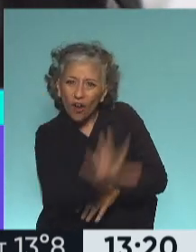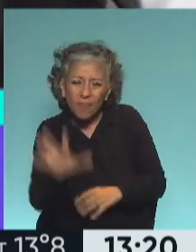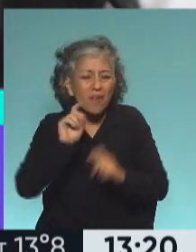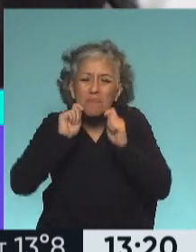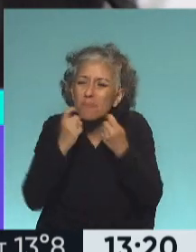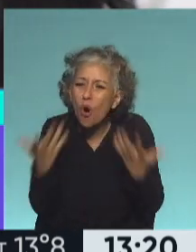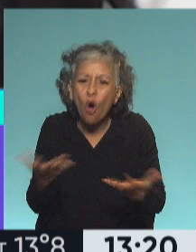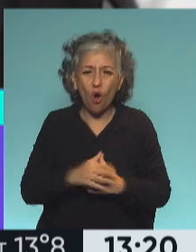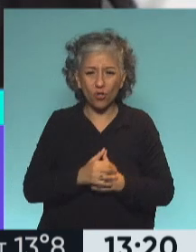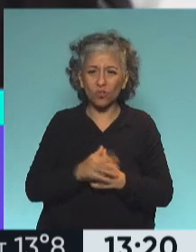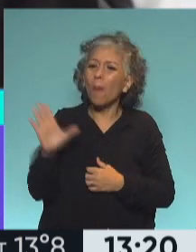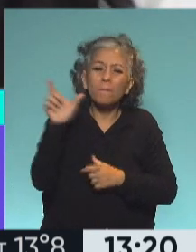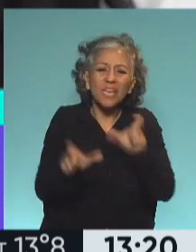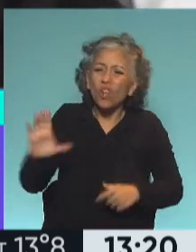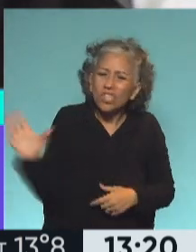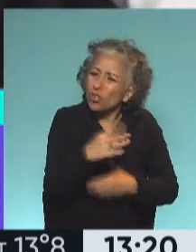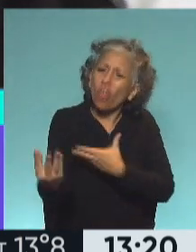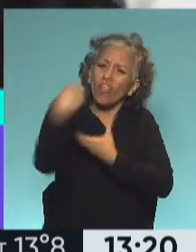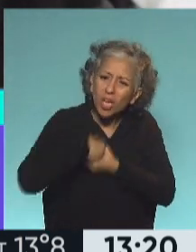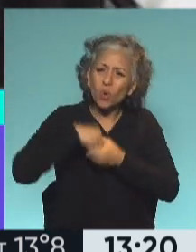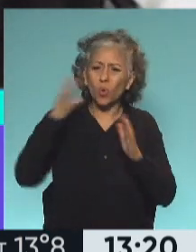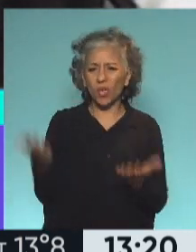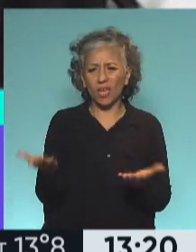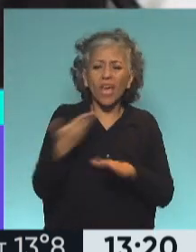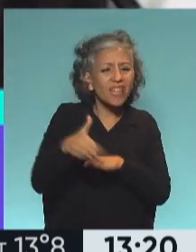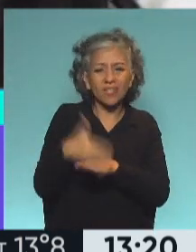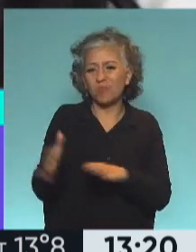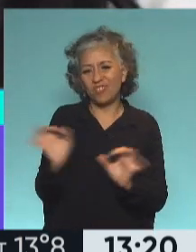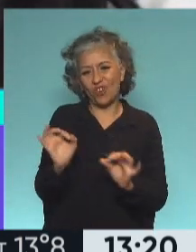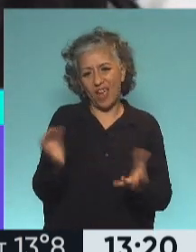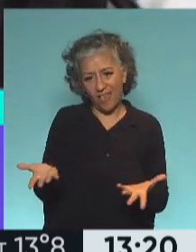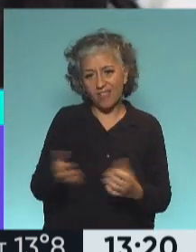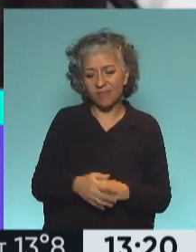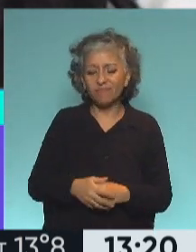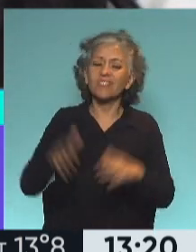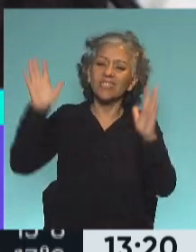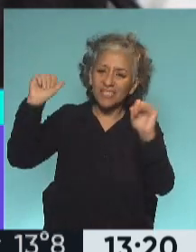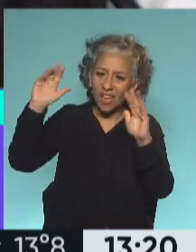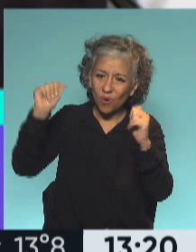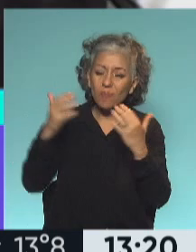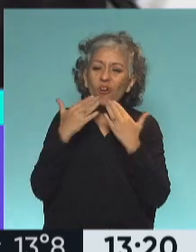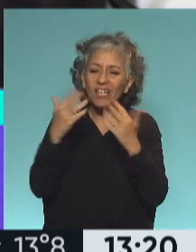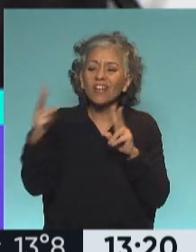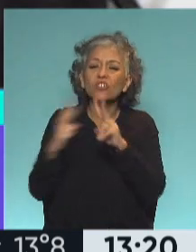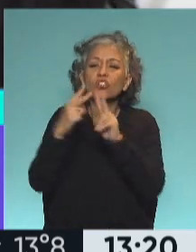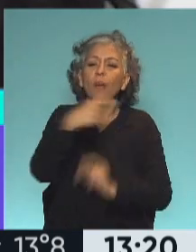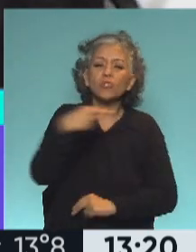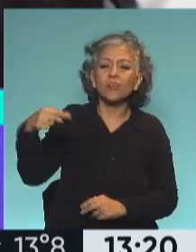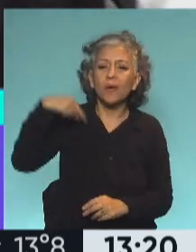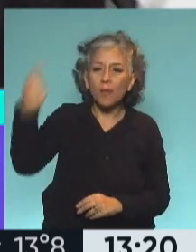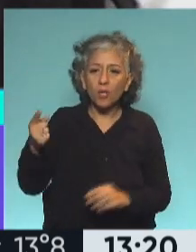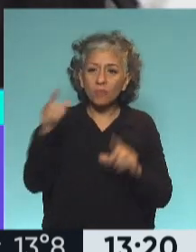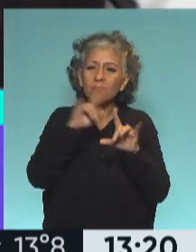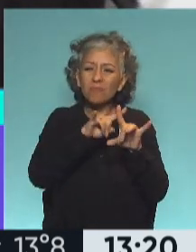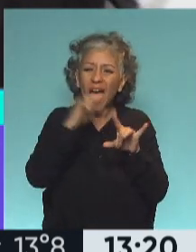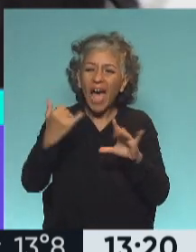sin ningún tipo de discriminación. Greta, te saludamos, por supuesto nos reencontramos la próxima semana, allí tenemos el mail,